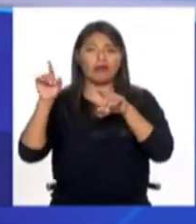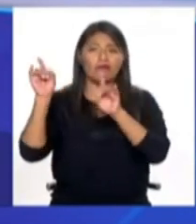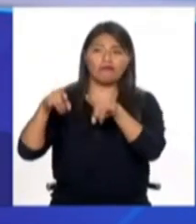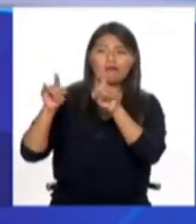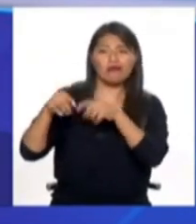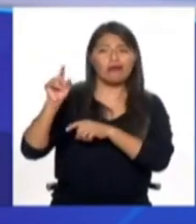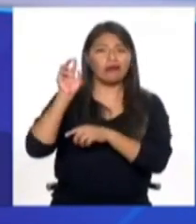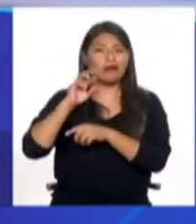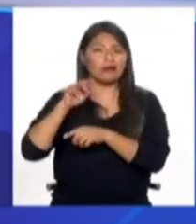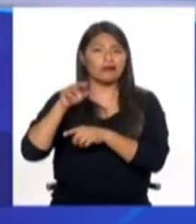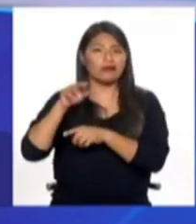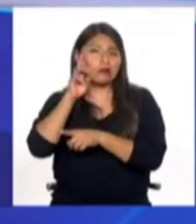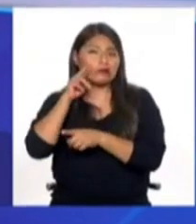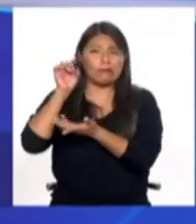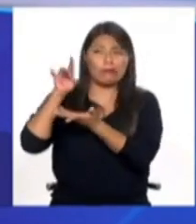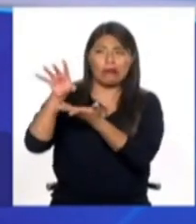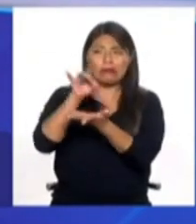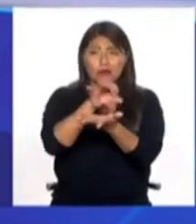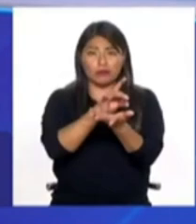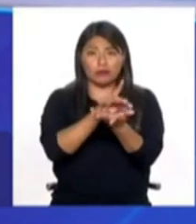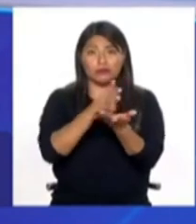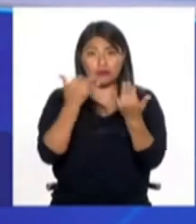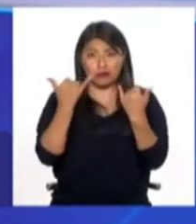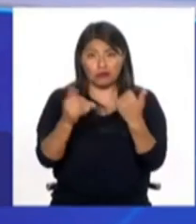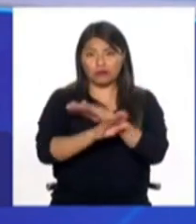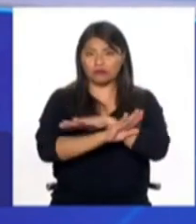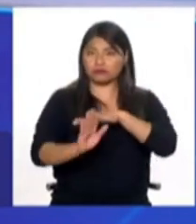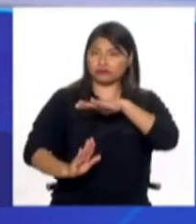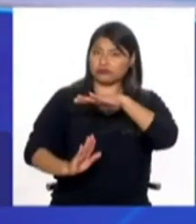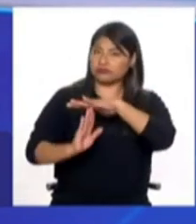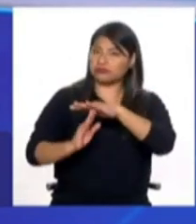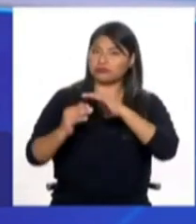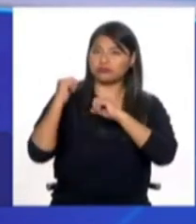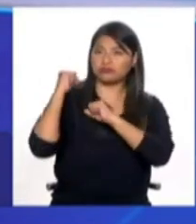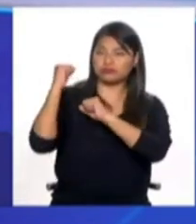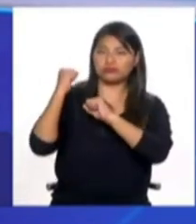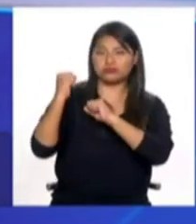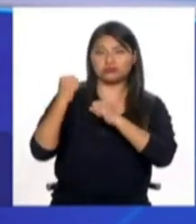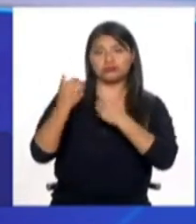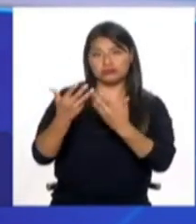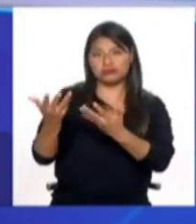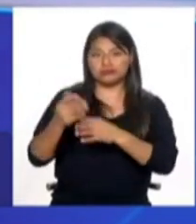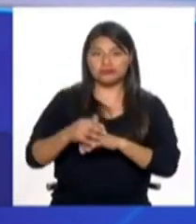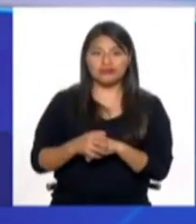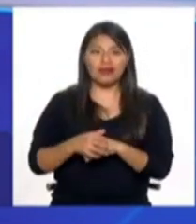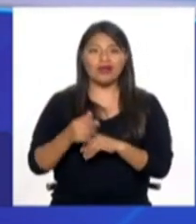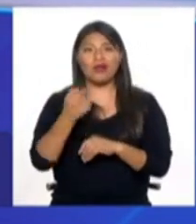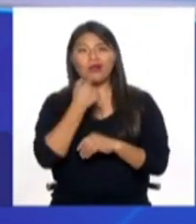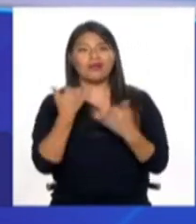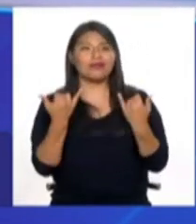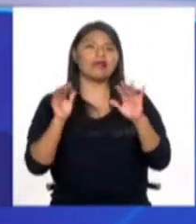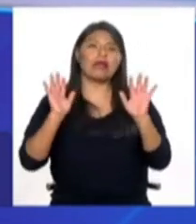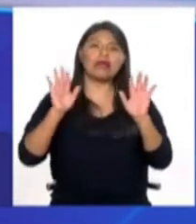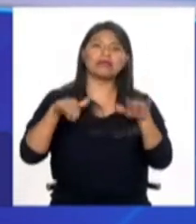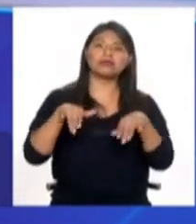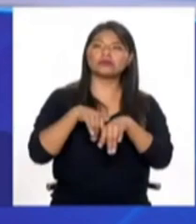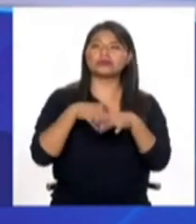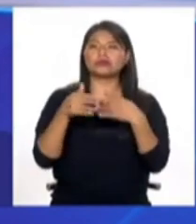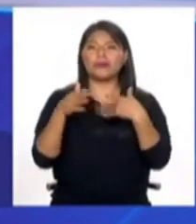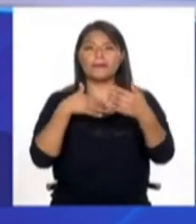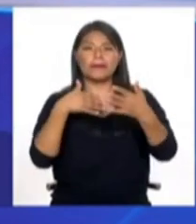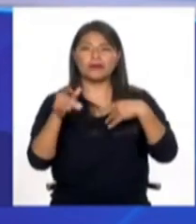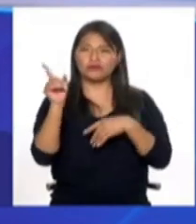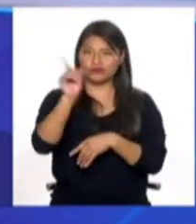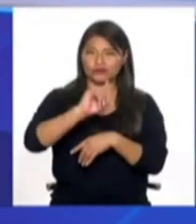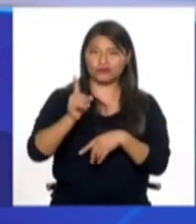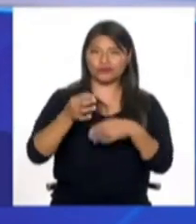campaña fuerte, real, contra el racismo, no podemos hacernos los locos, entre comillas, con todo esto